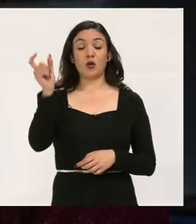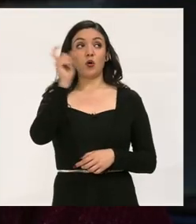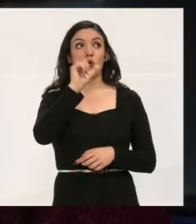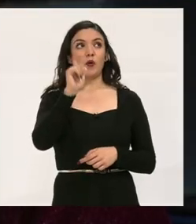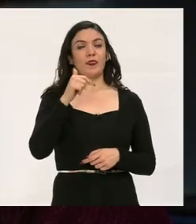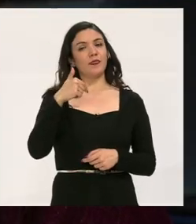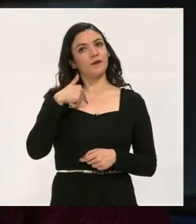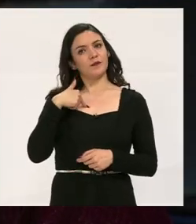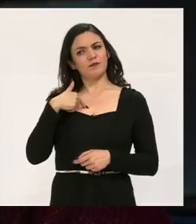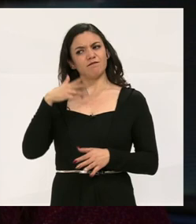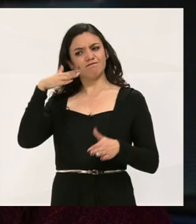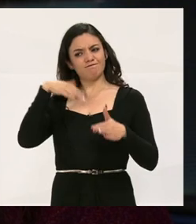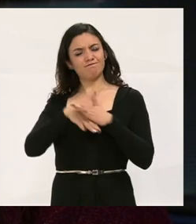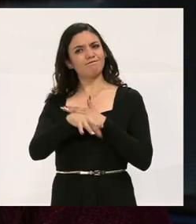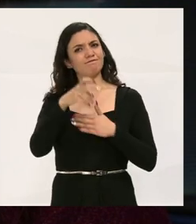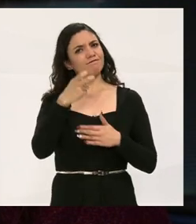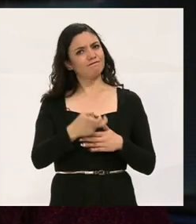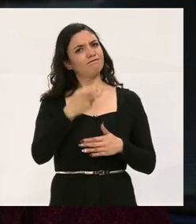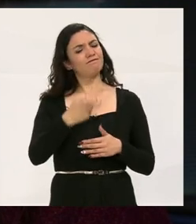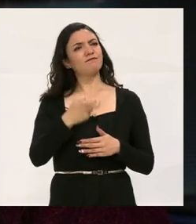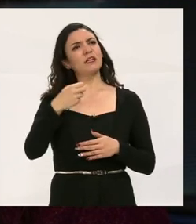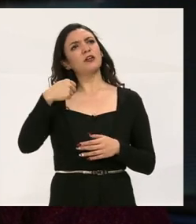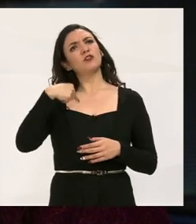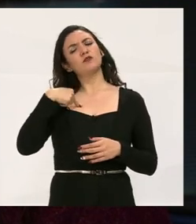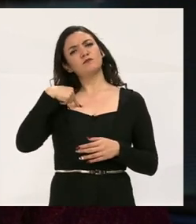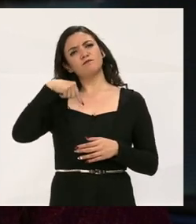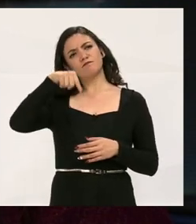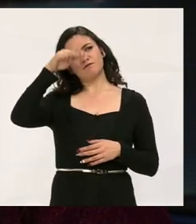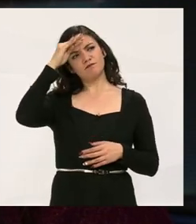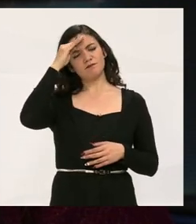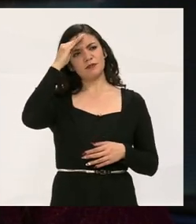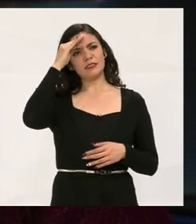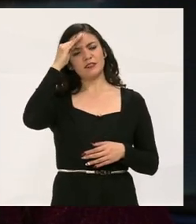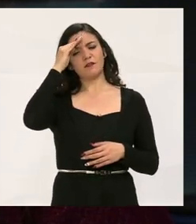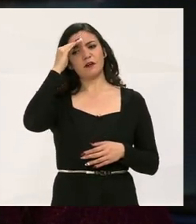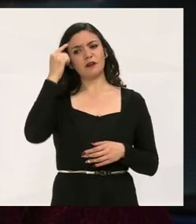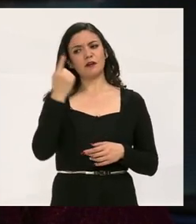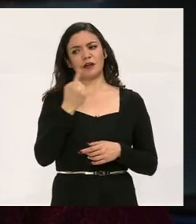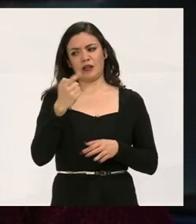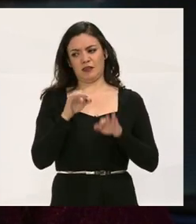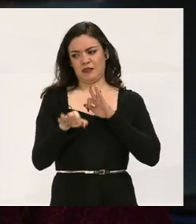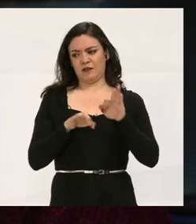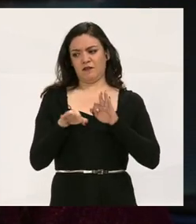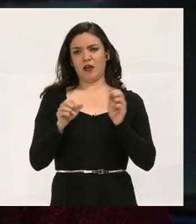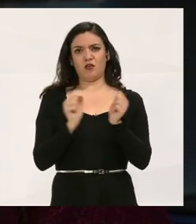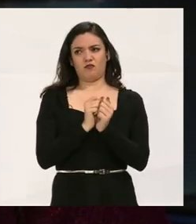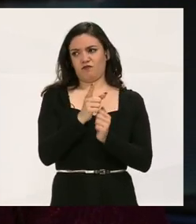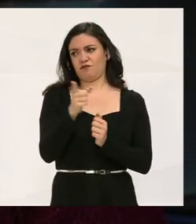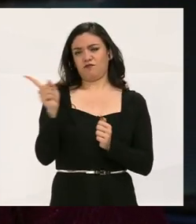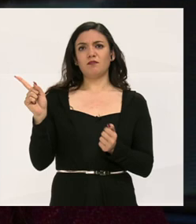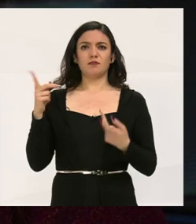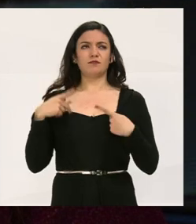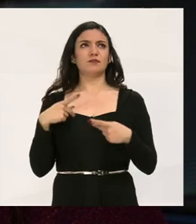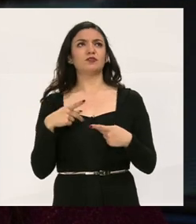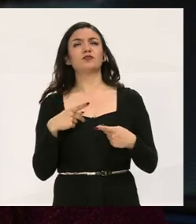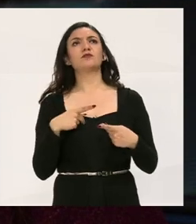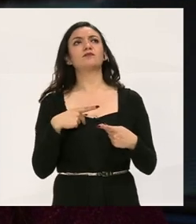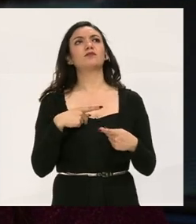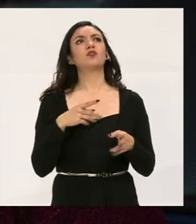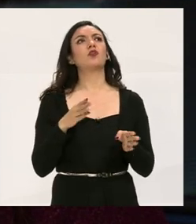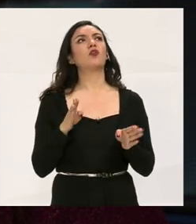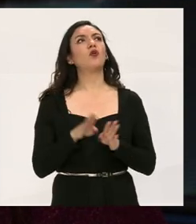Realmente, cuando yo entré aquí, pensaba que el trabajar con ellos